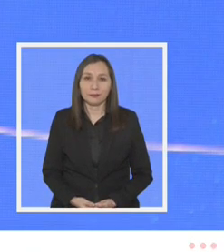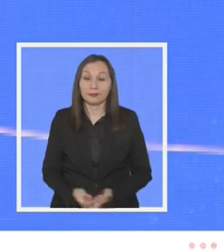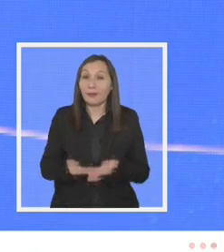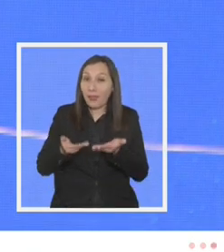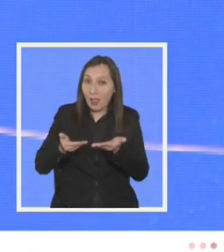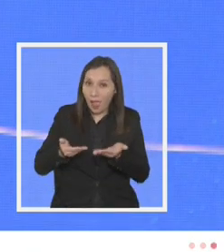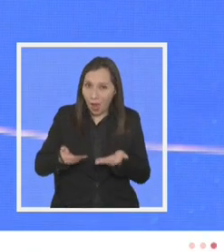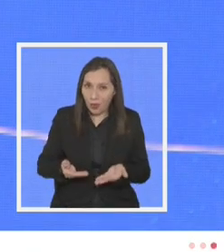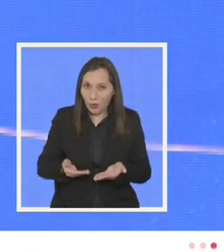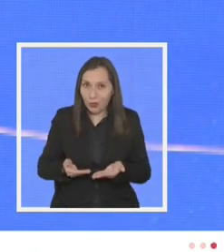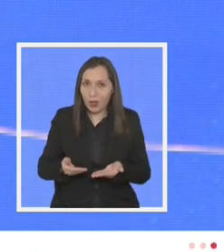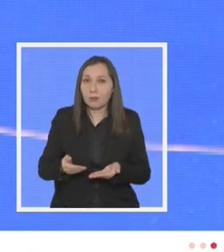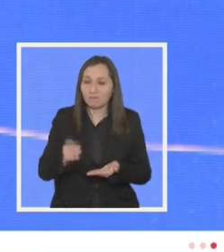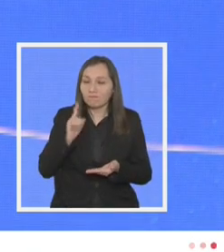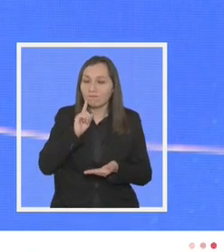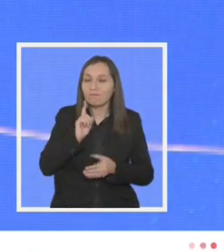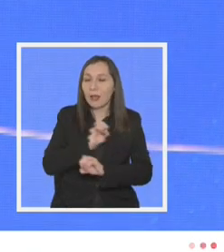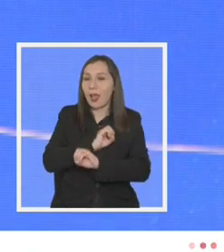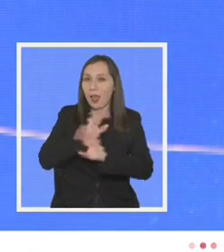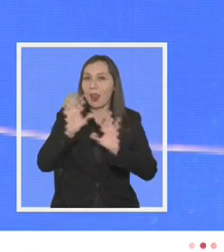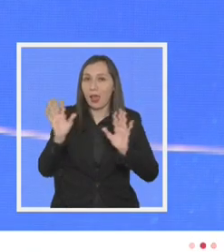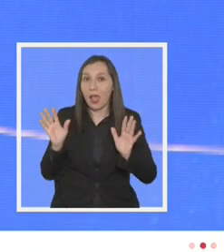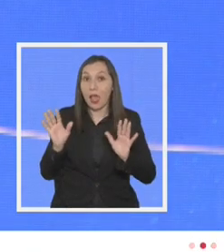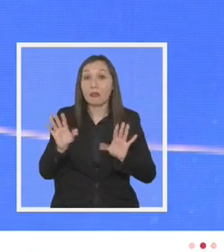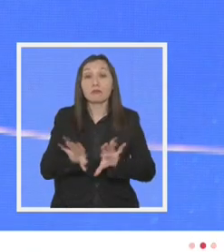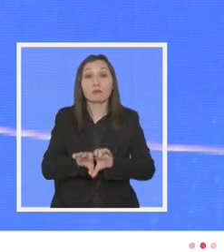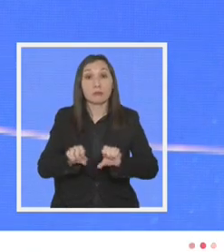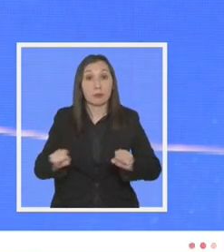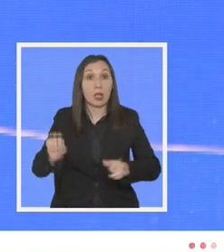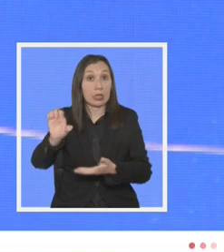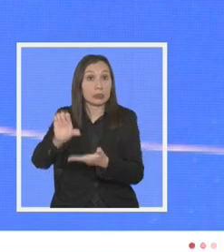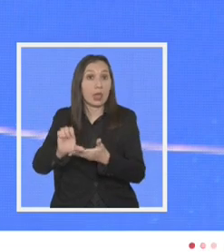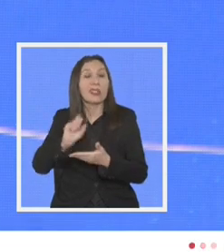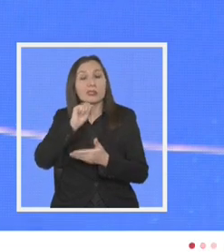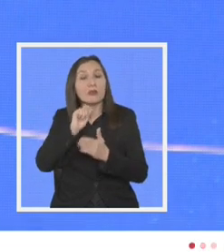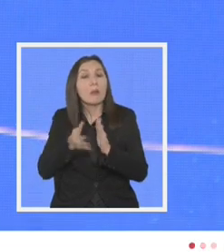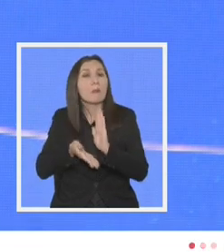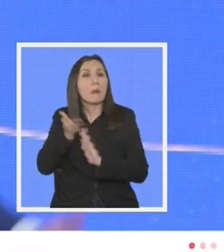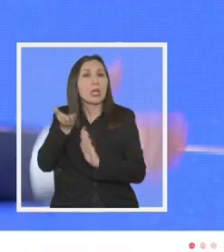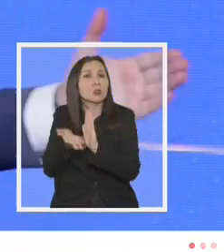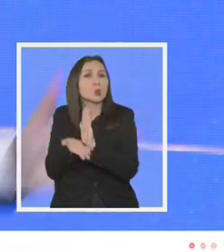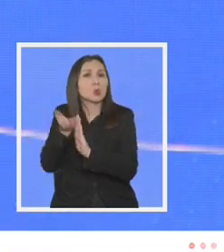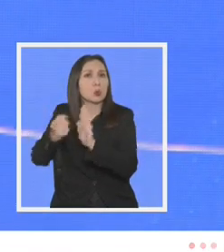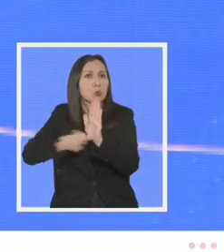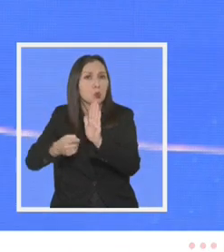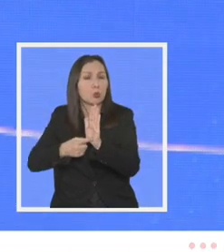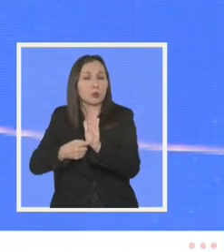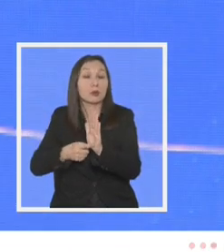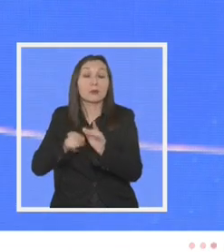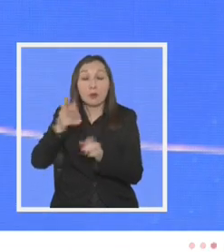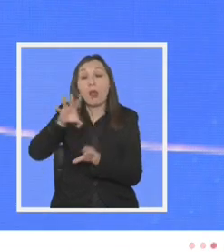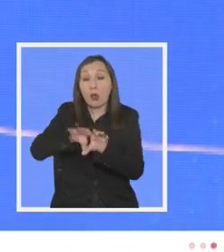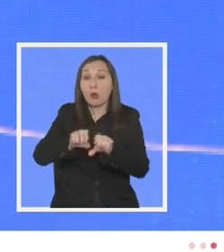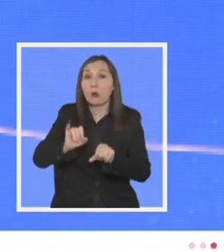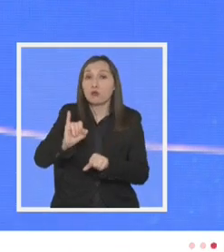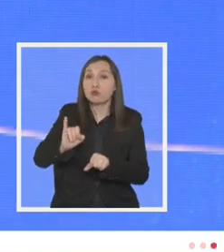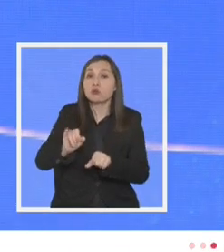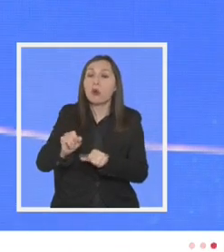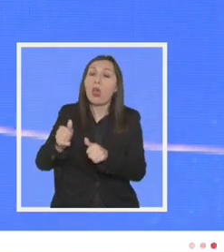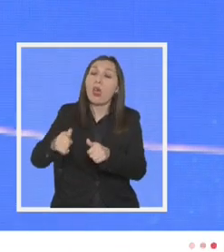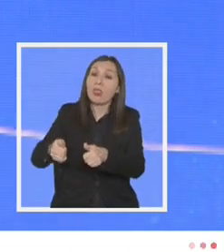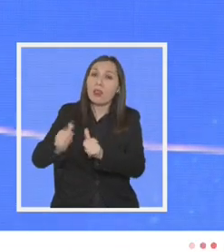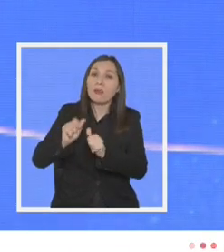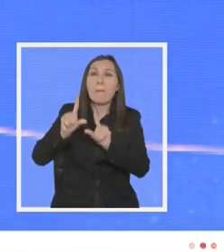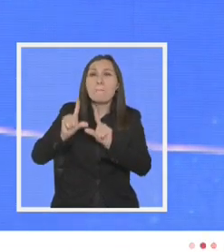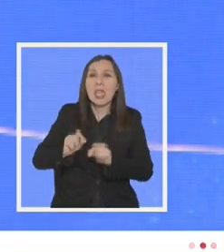ahora tenemos claro que el pacto fiscal es más que el aumento de la carga tributaria y en esto concuerdo que el desafío de disminuir